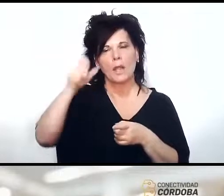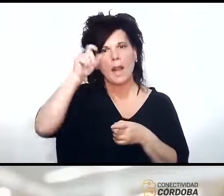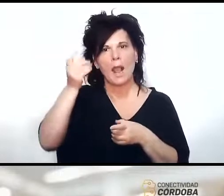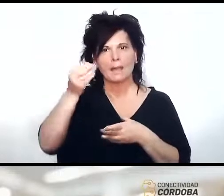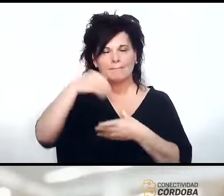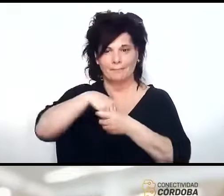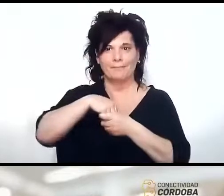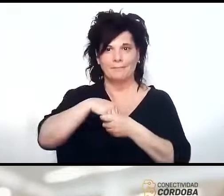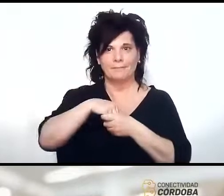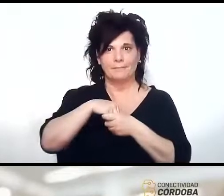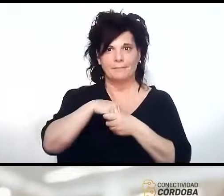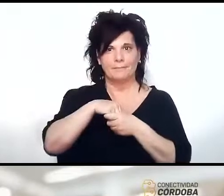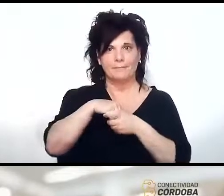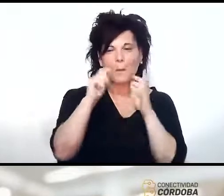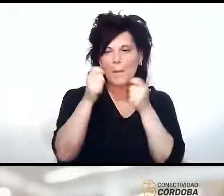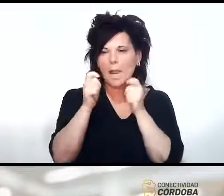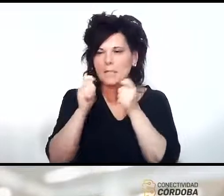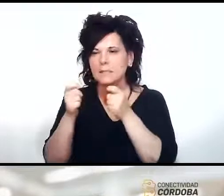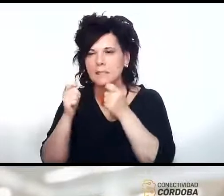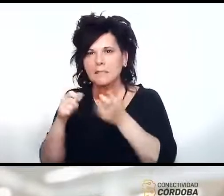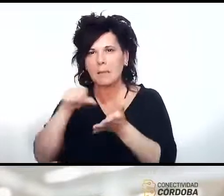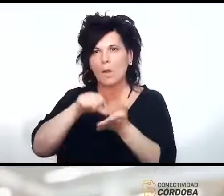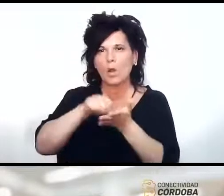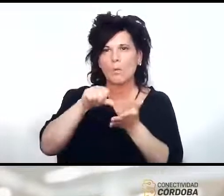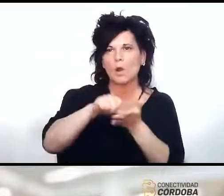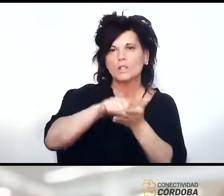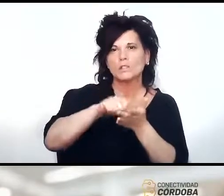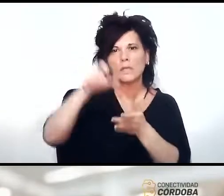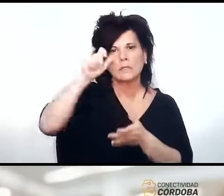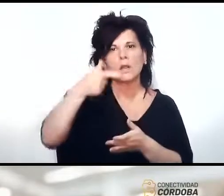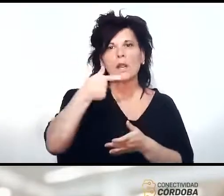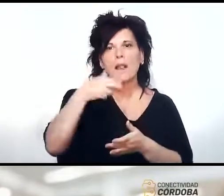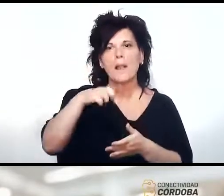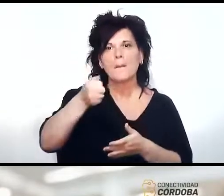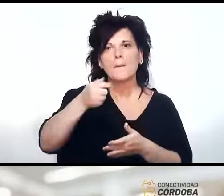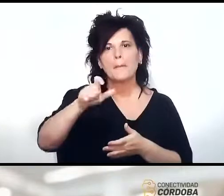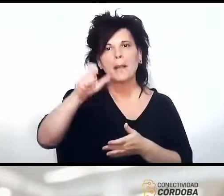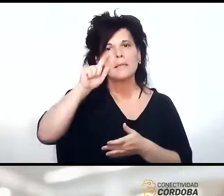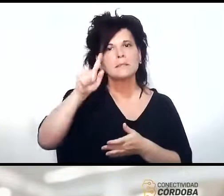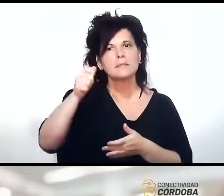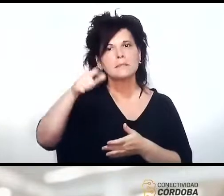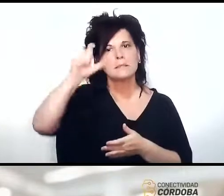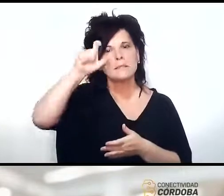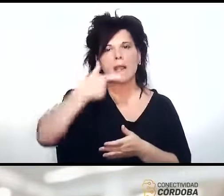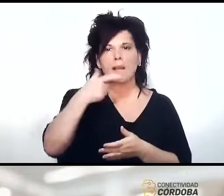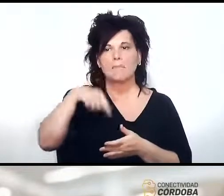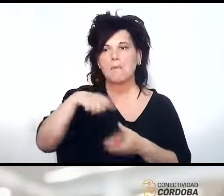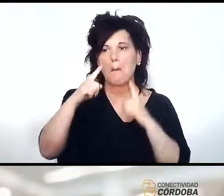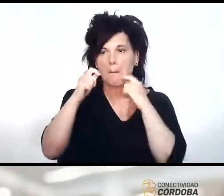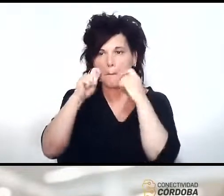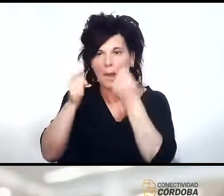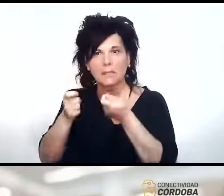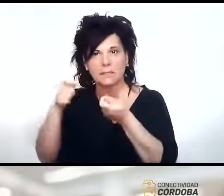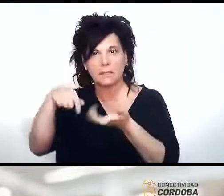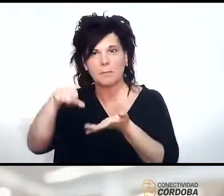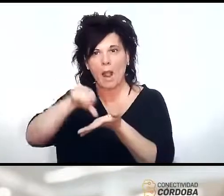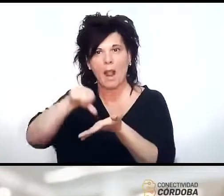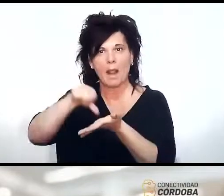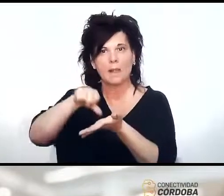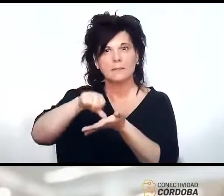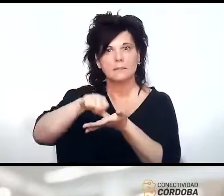visitando distintos centros espaciales y hemos visitado y estamos visitando acá el centro espacial